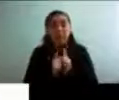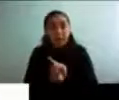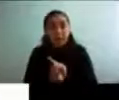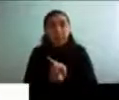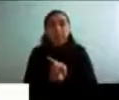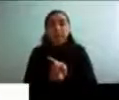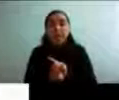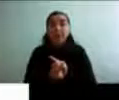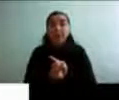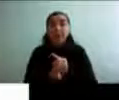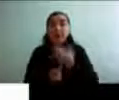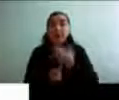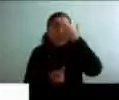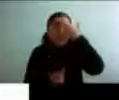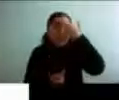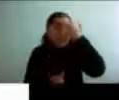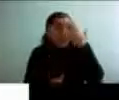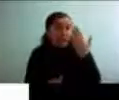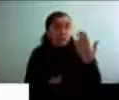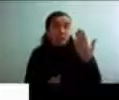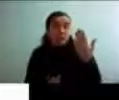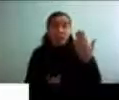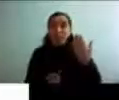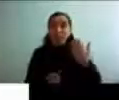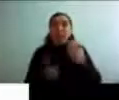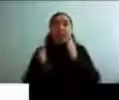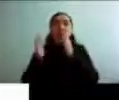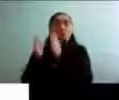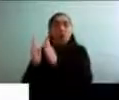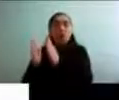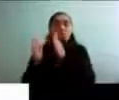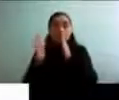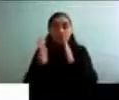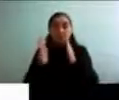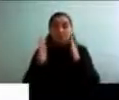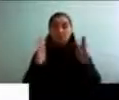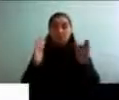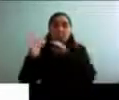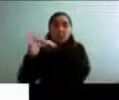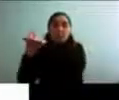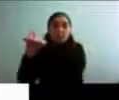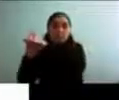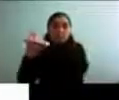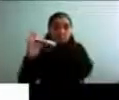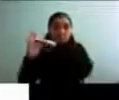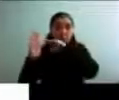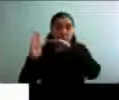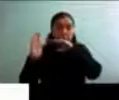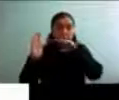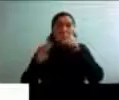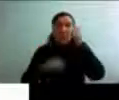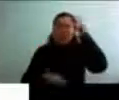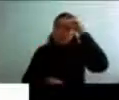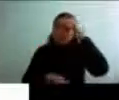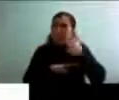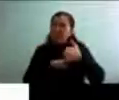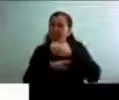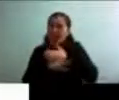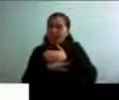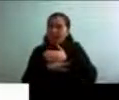enfrentar están mucho más ordenaditos, uno los puede anticipar un poco más, en fin.